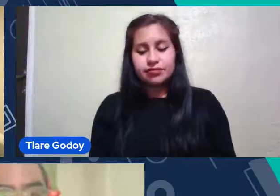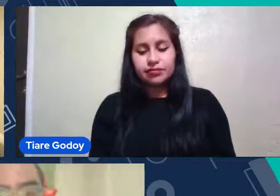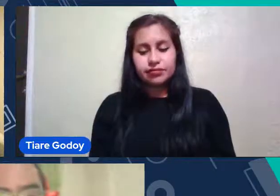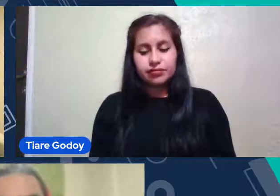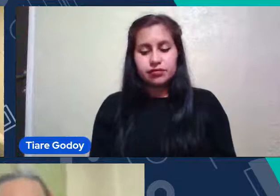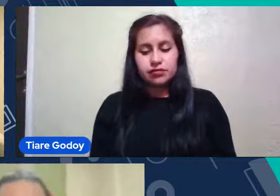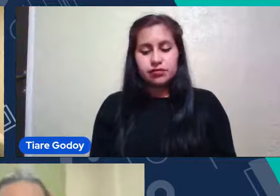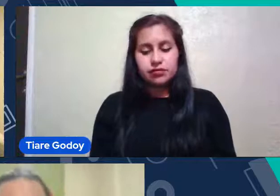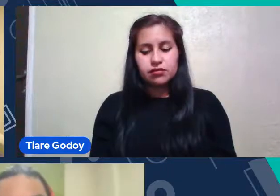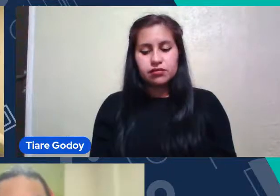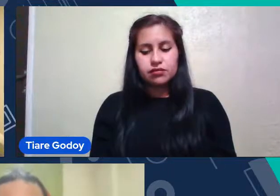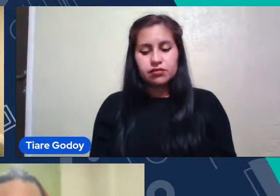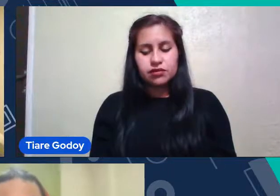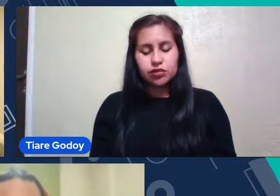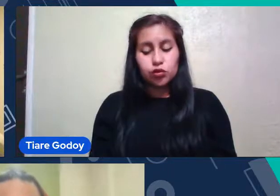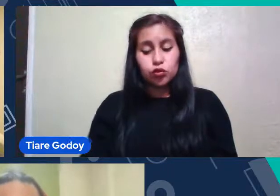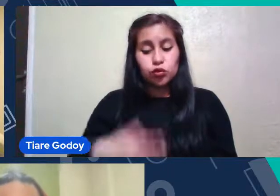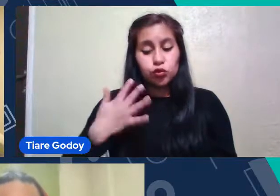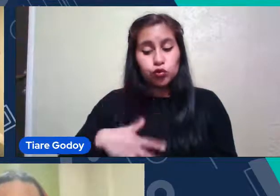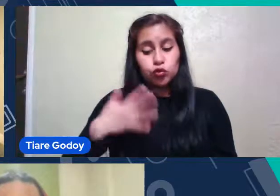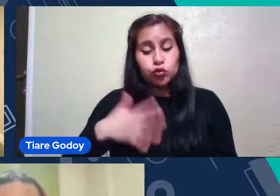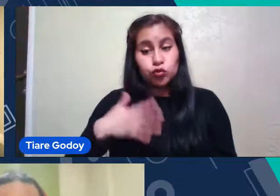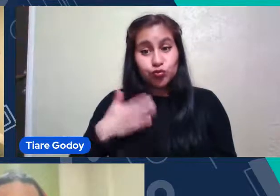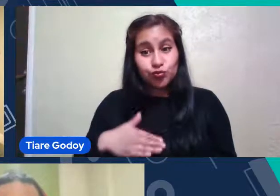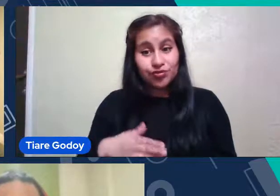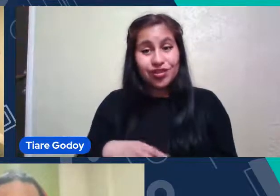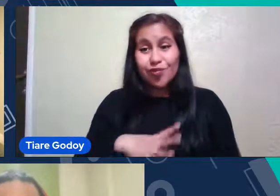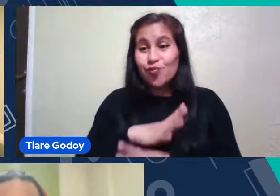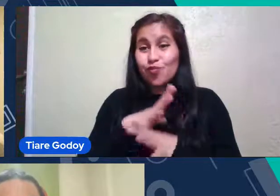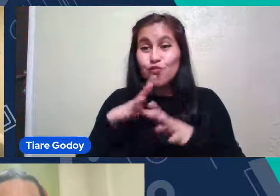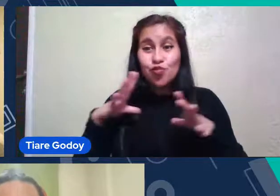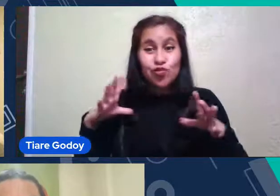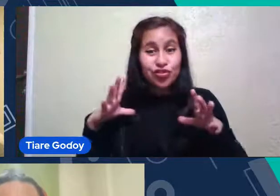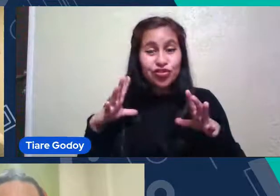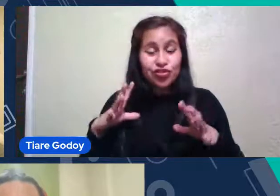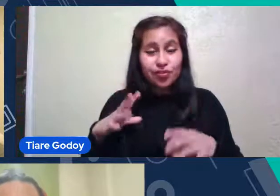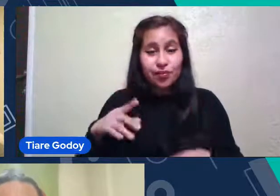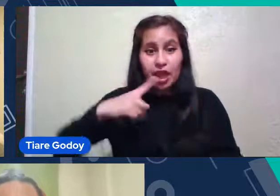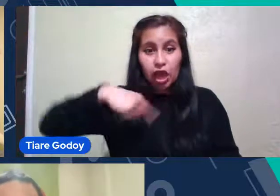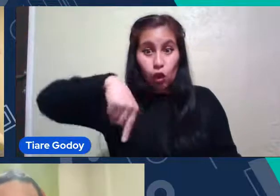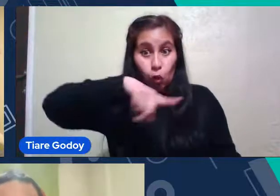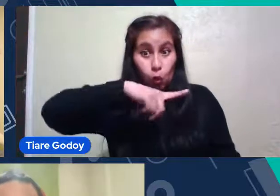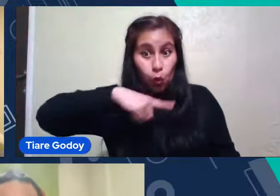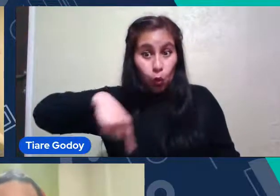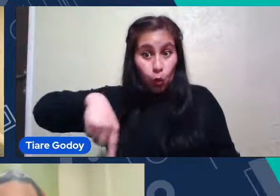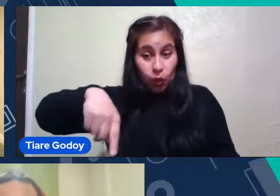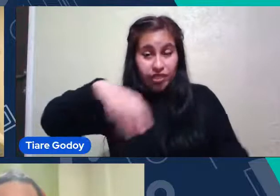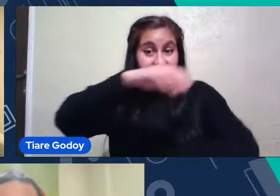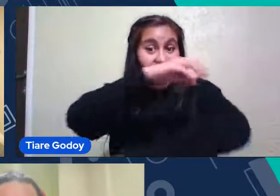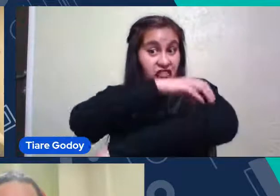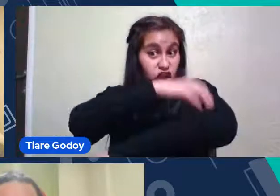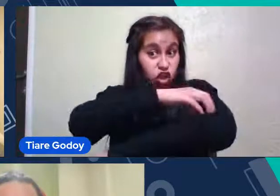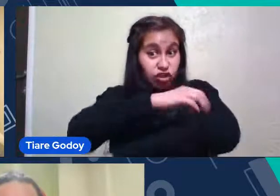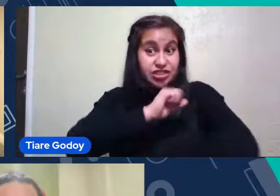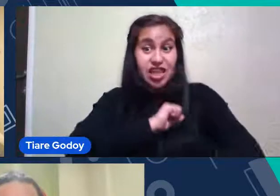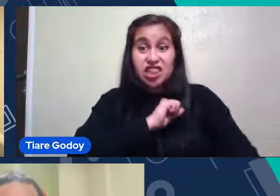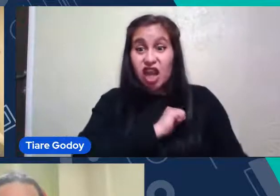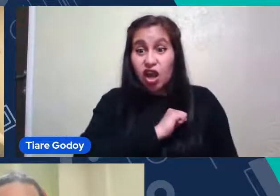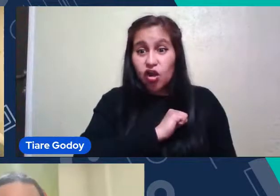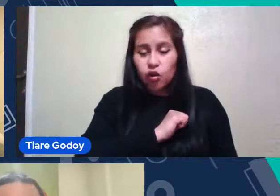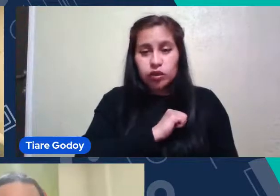Mucho Sobre todo En Nuestra región Por ejemplo Porque no hay Una